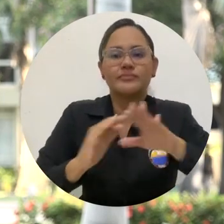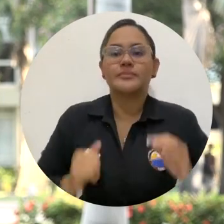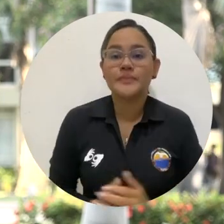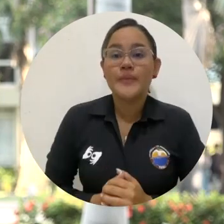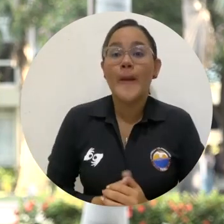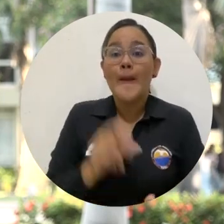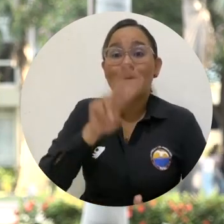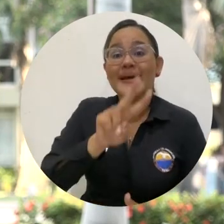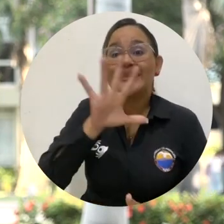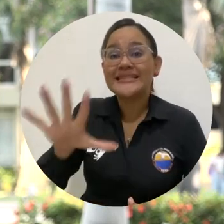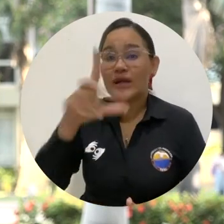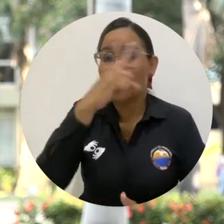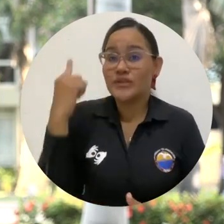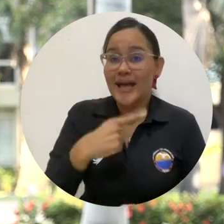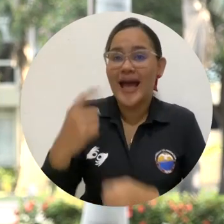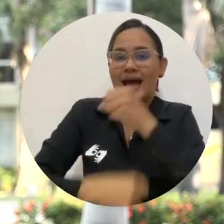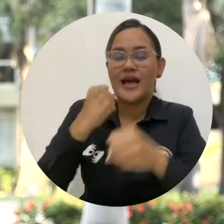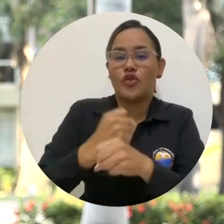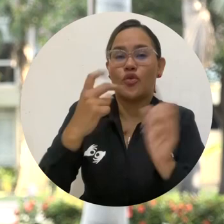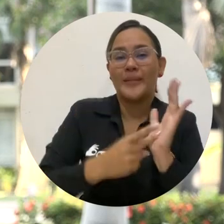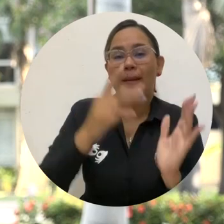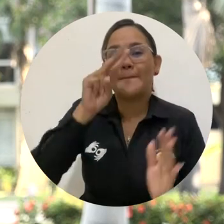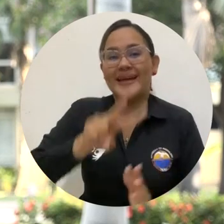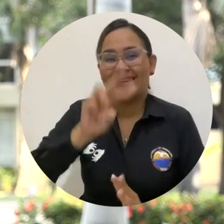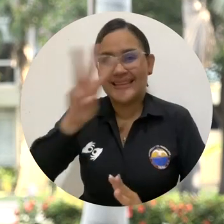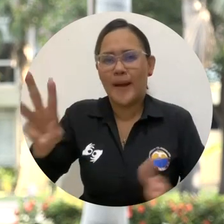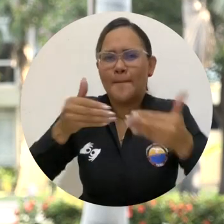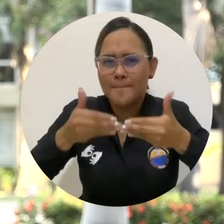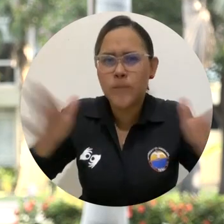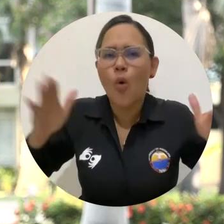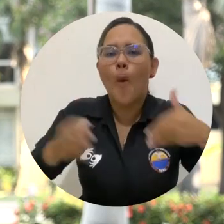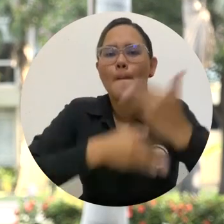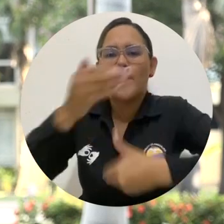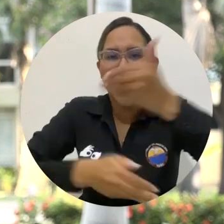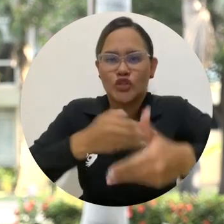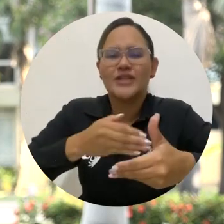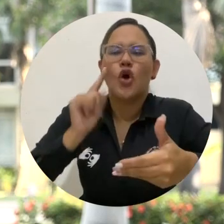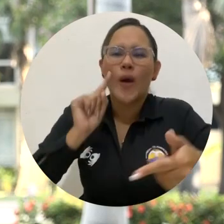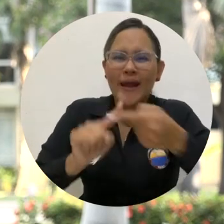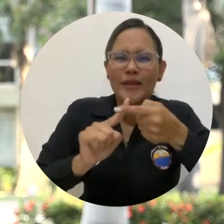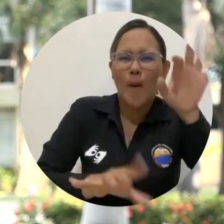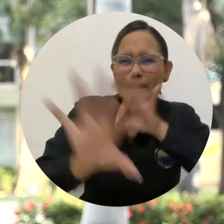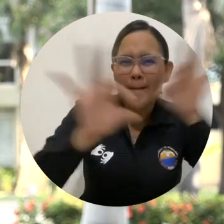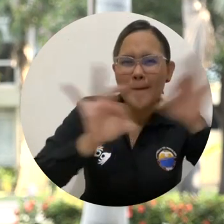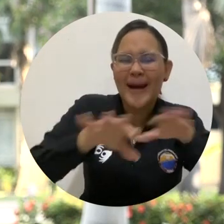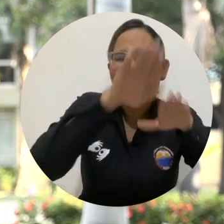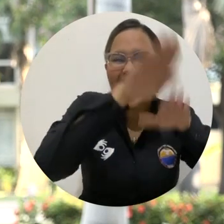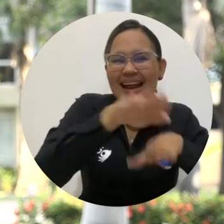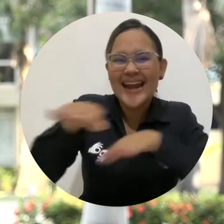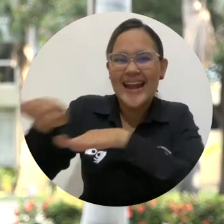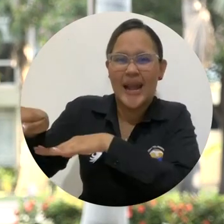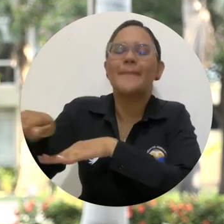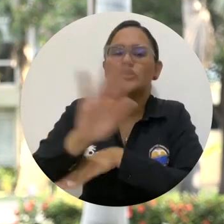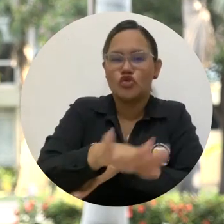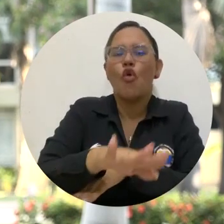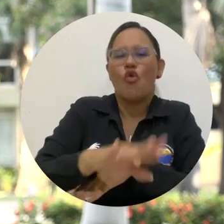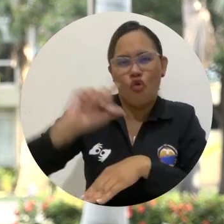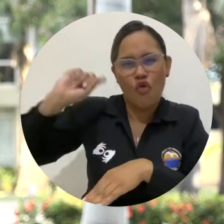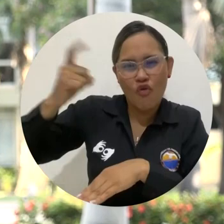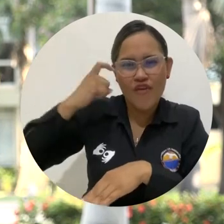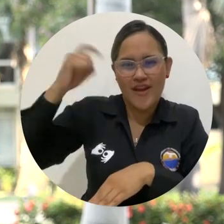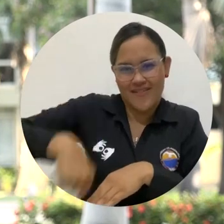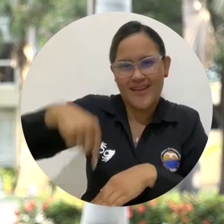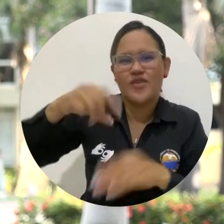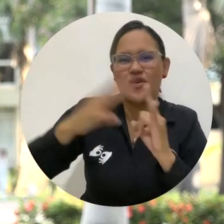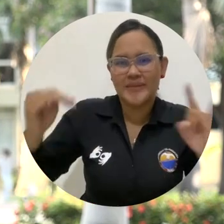que el 25 de septiembre de 2023 se dio apertura al proceso de elección de representantes ante los diferentes órganos de